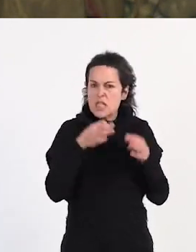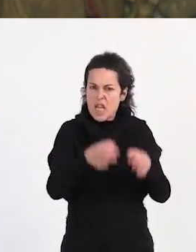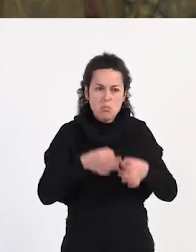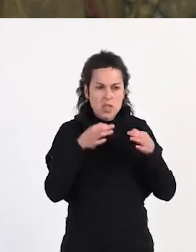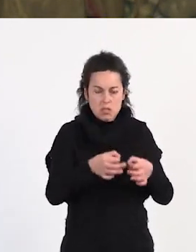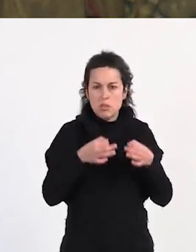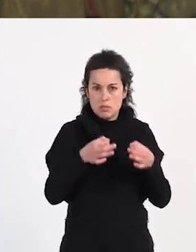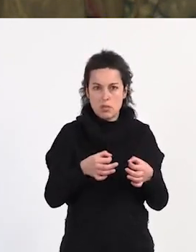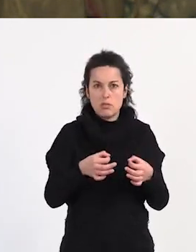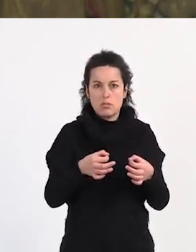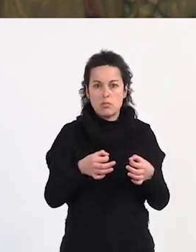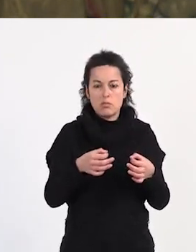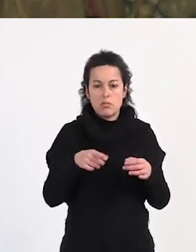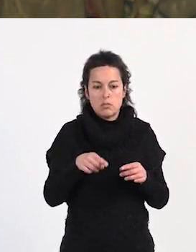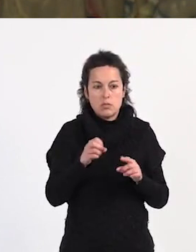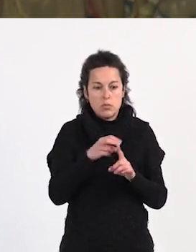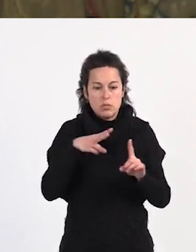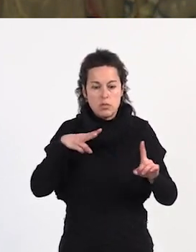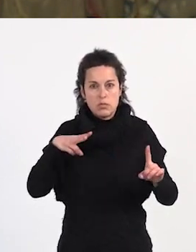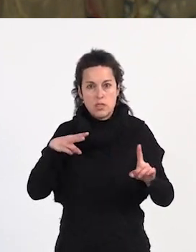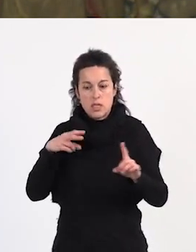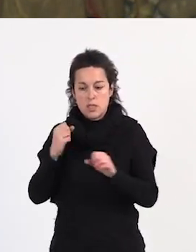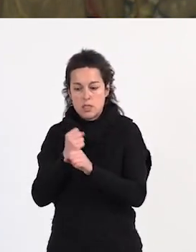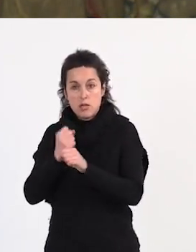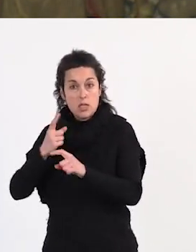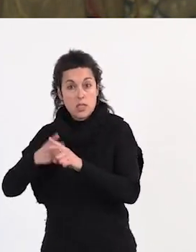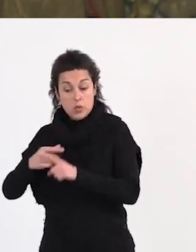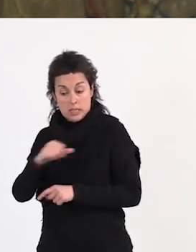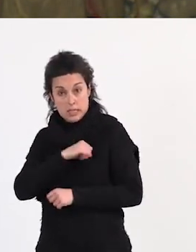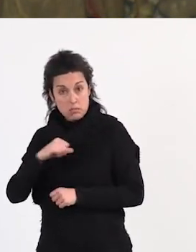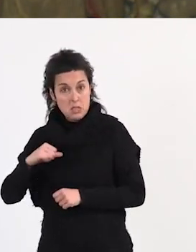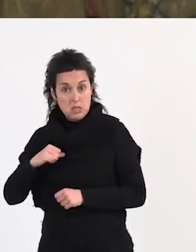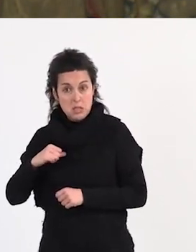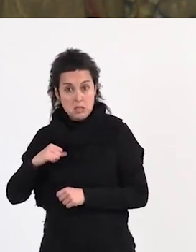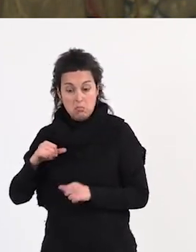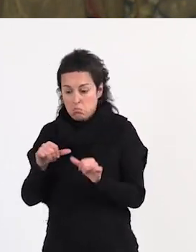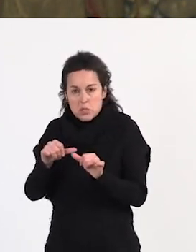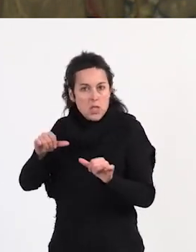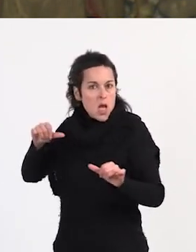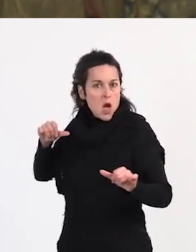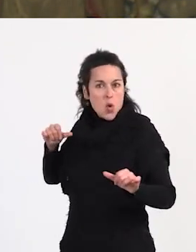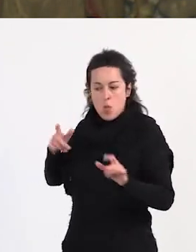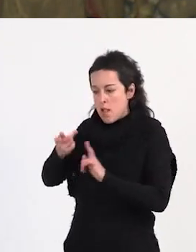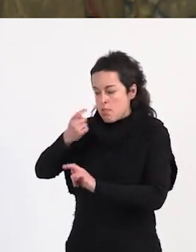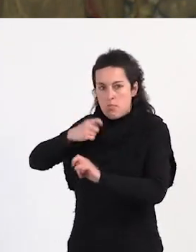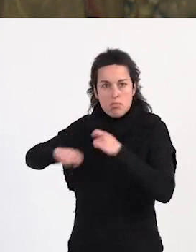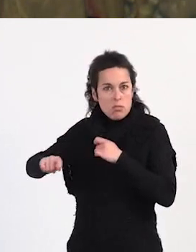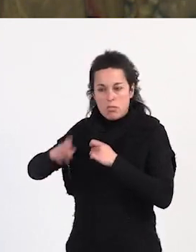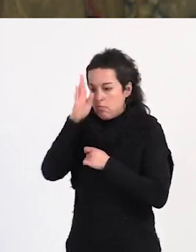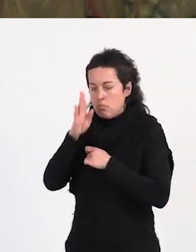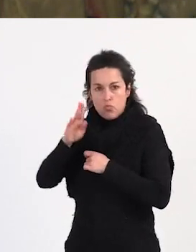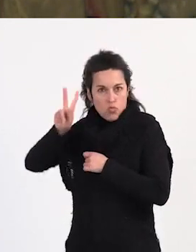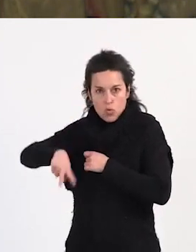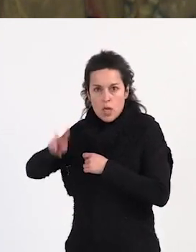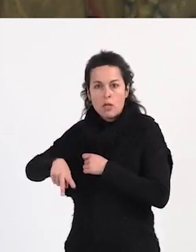Esto, desde el punto de vista de las trabajadoras sexuales independientes que nunca hemos estado en situación de trata, que, por supuesto,